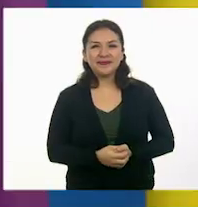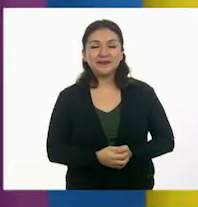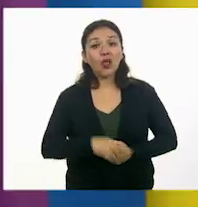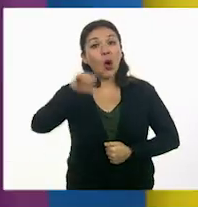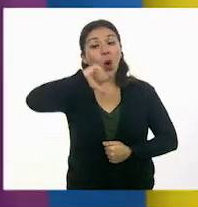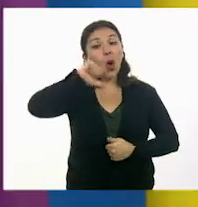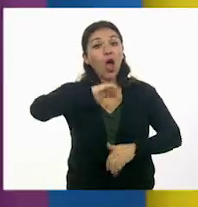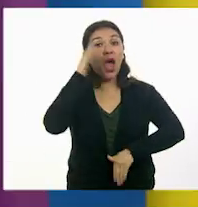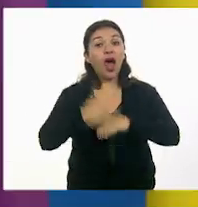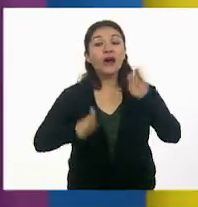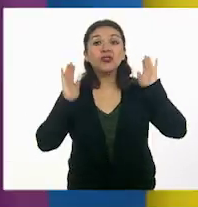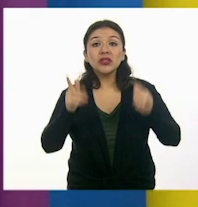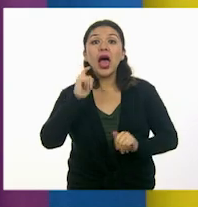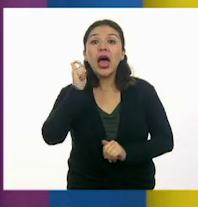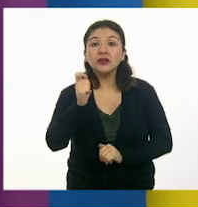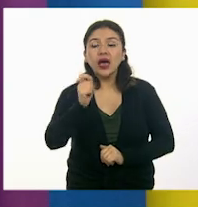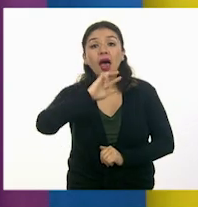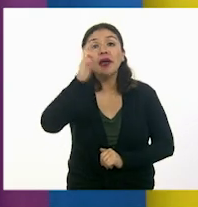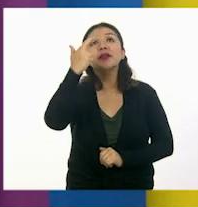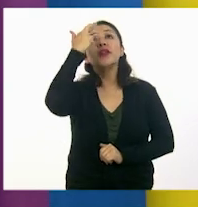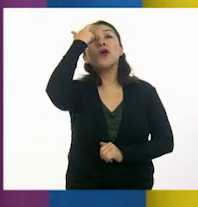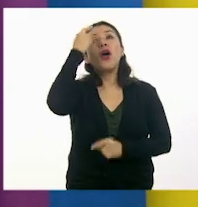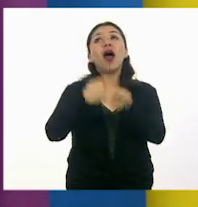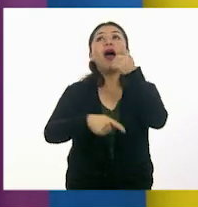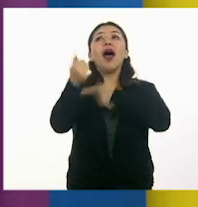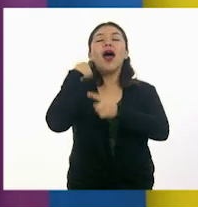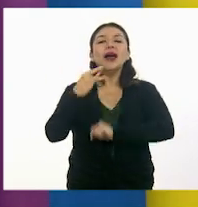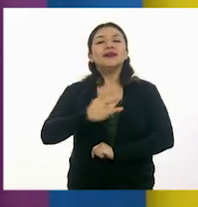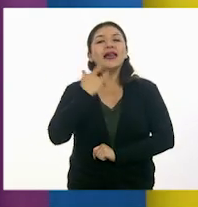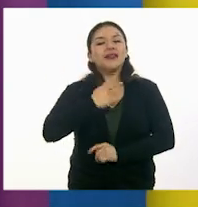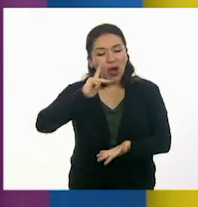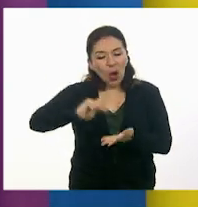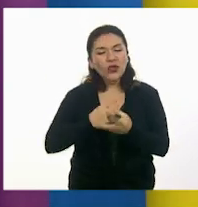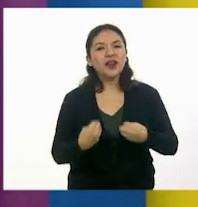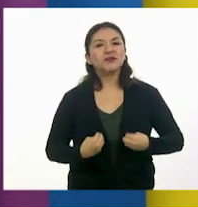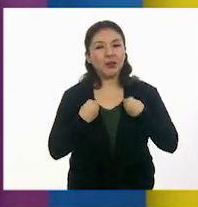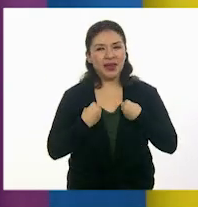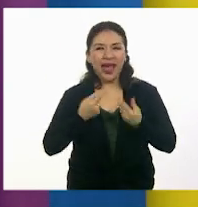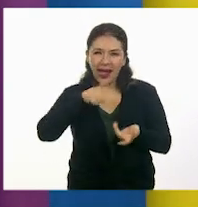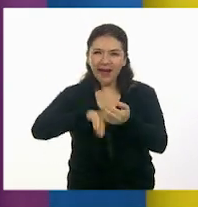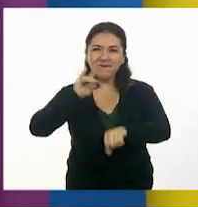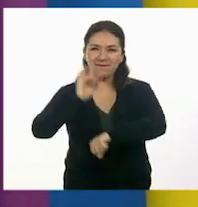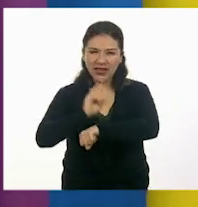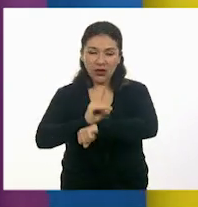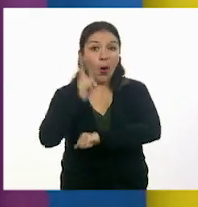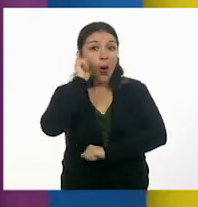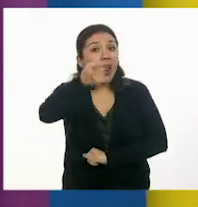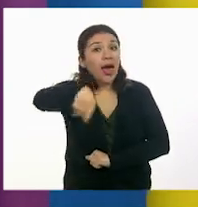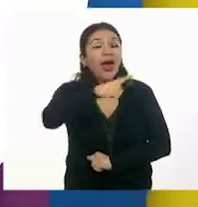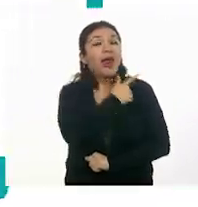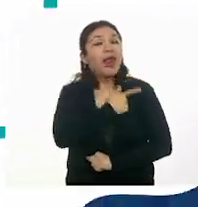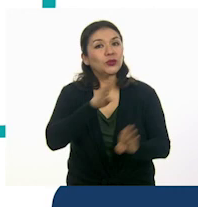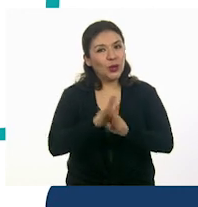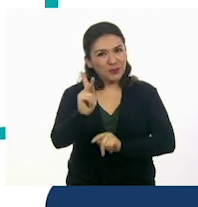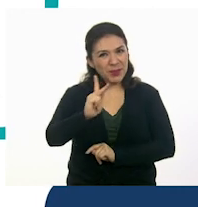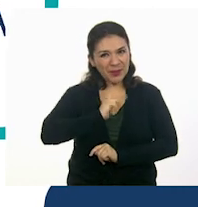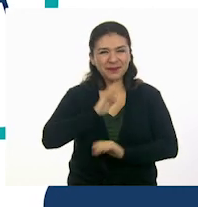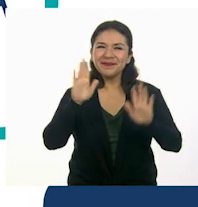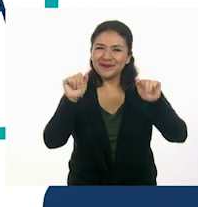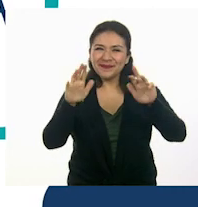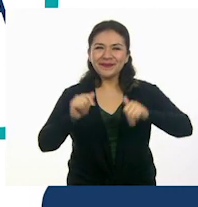Hemos terminado con Recordar es volver a vivir la ficción. Y espero que lo hayan disfrutado tanto como Julio y yo.